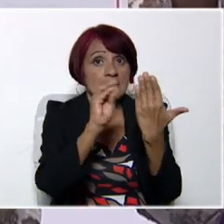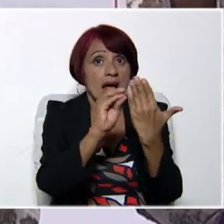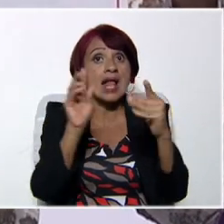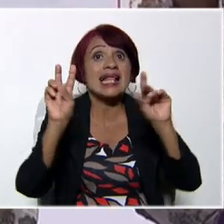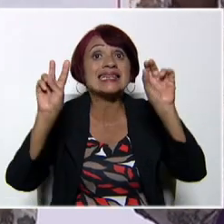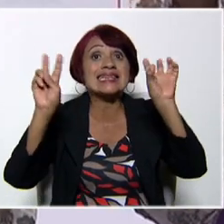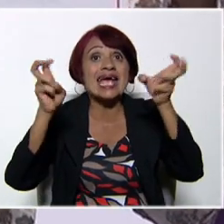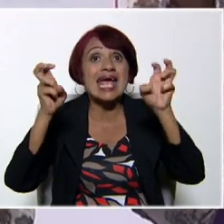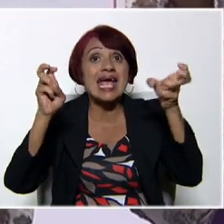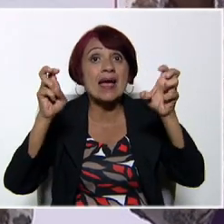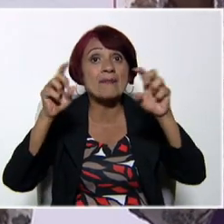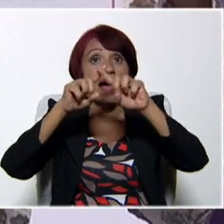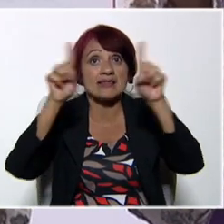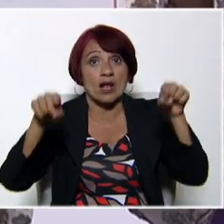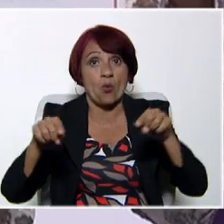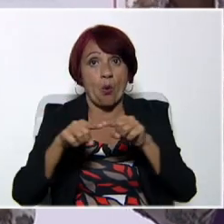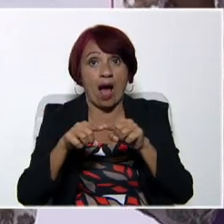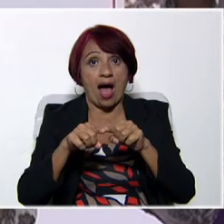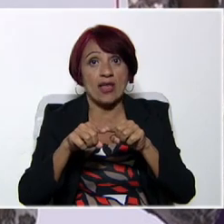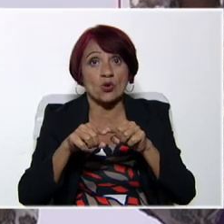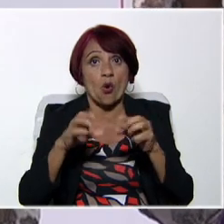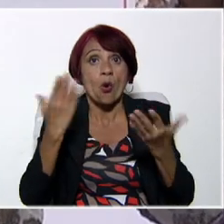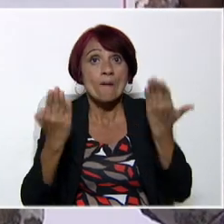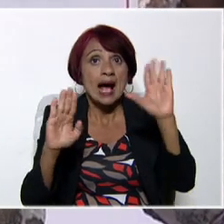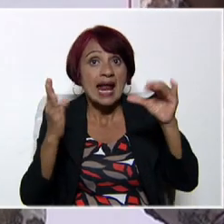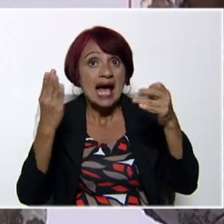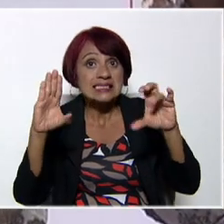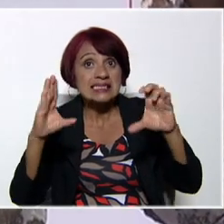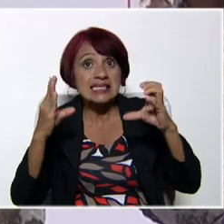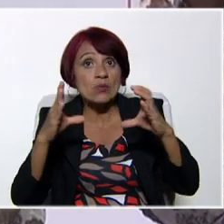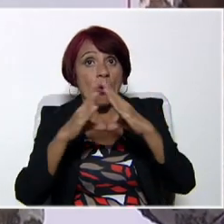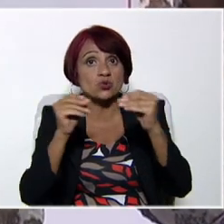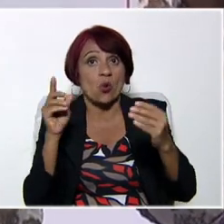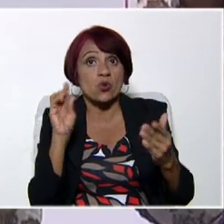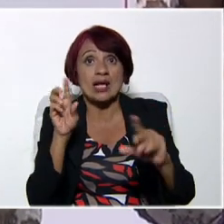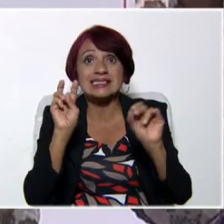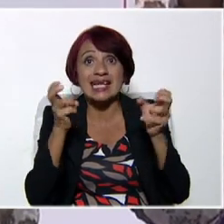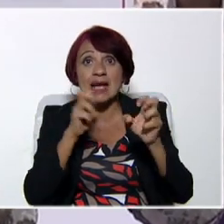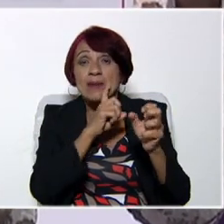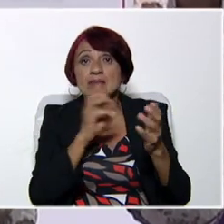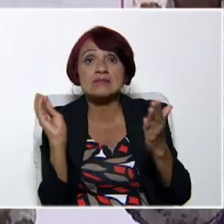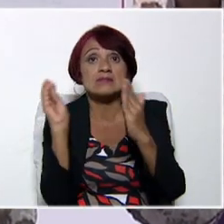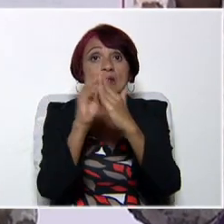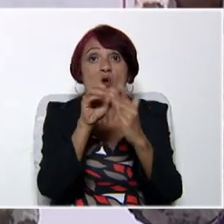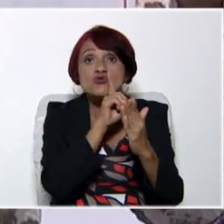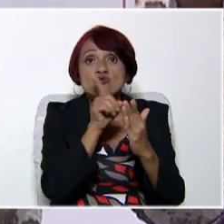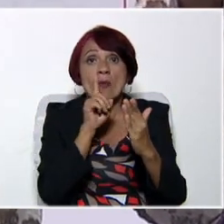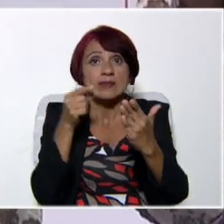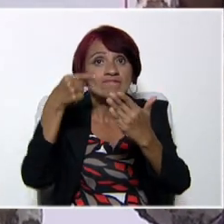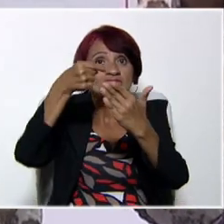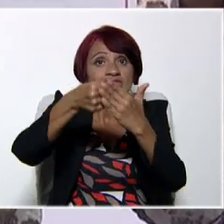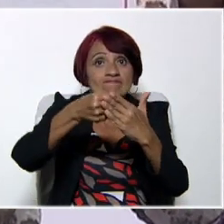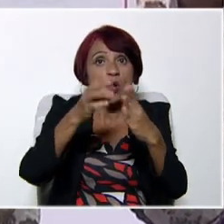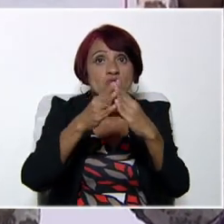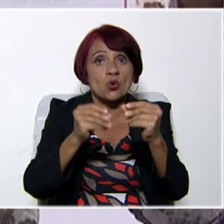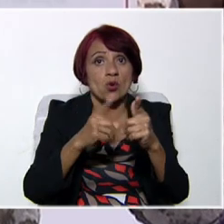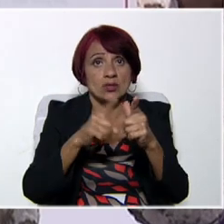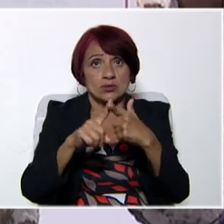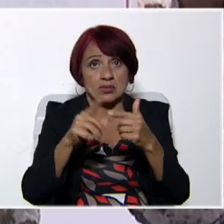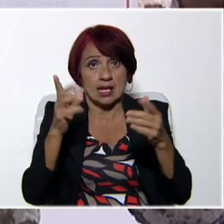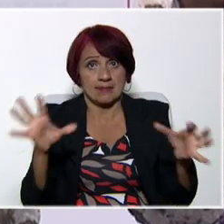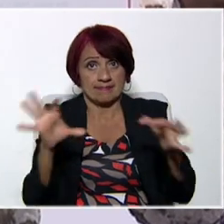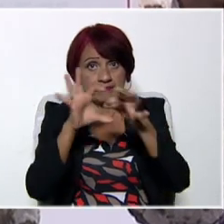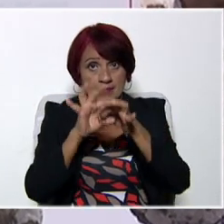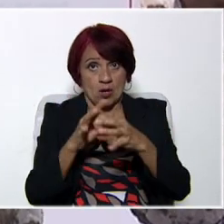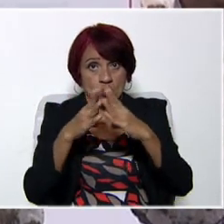del cuadro comparativo que vamos a realizar. En el ejemplo que tengo aquí, el cuadro está en relación a todo lo que